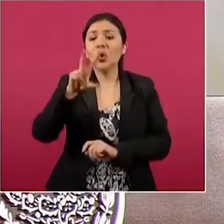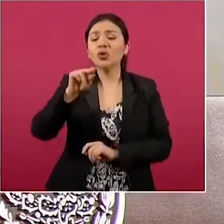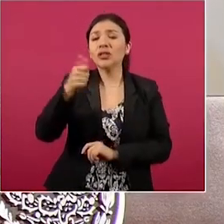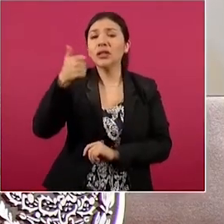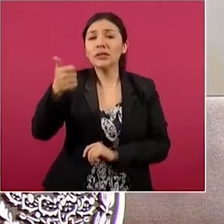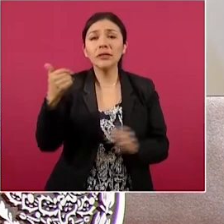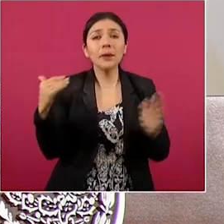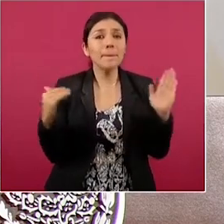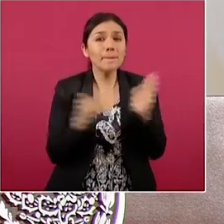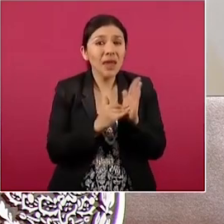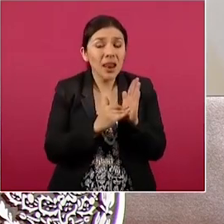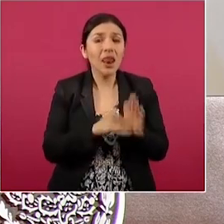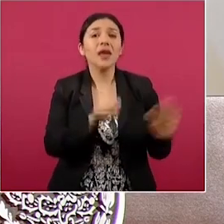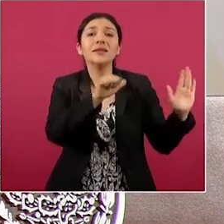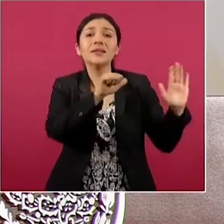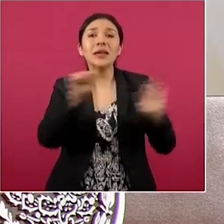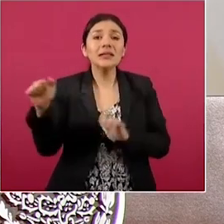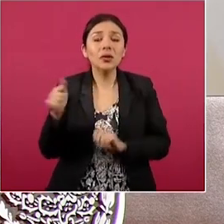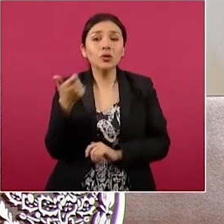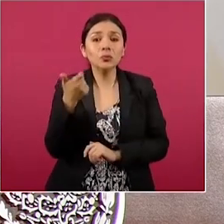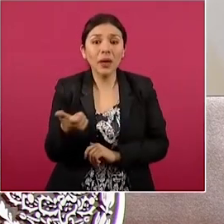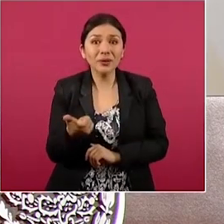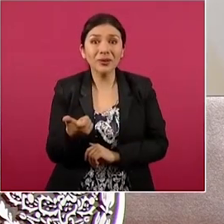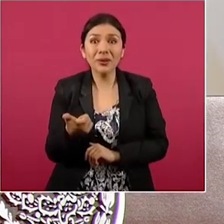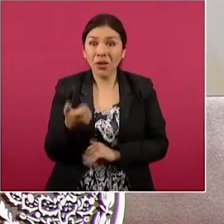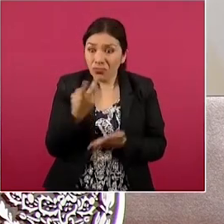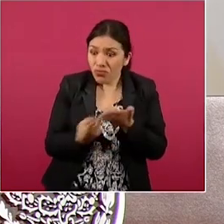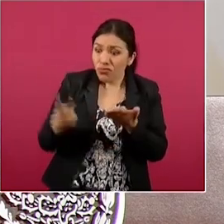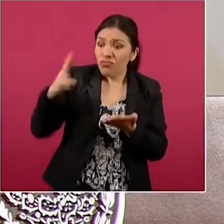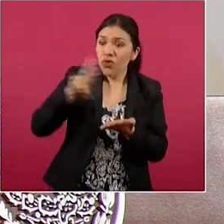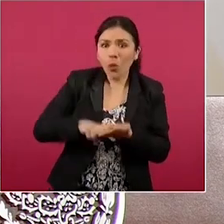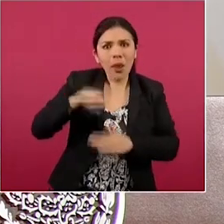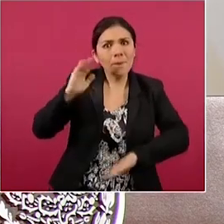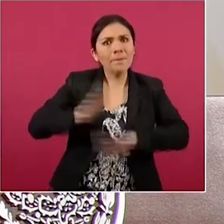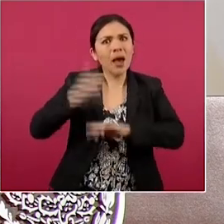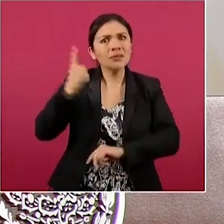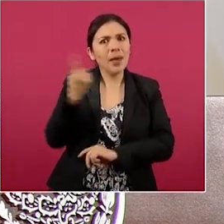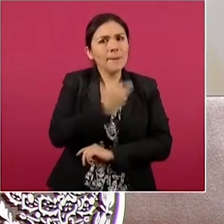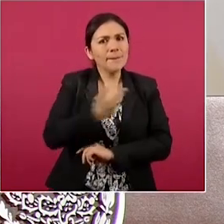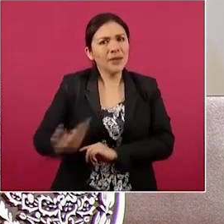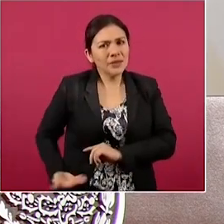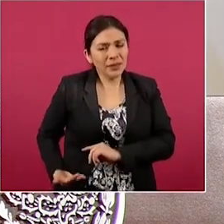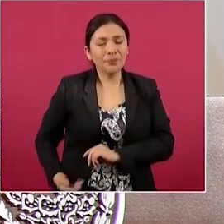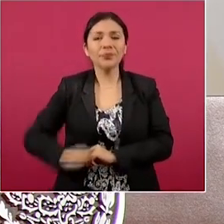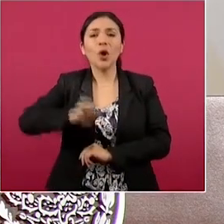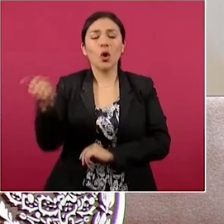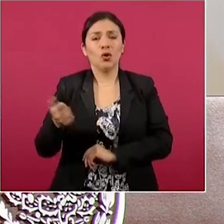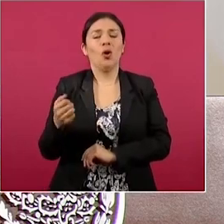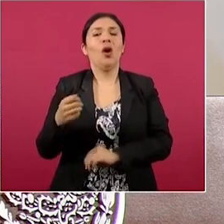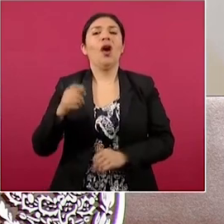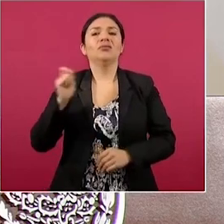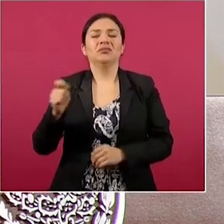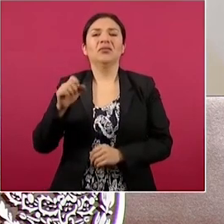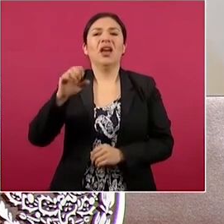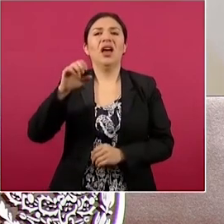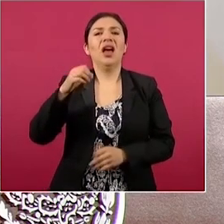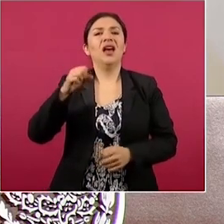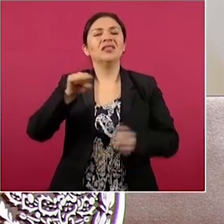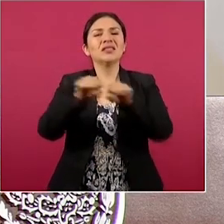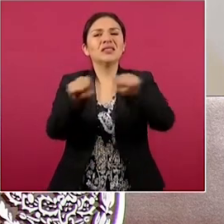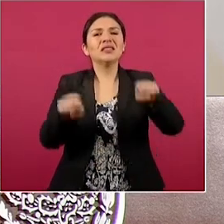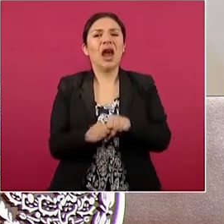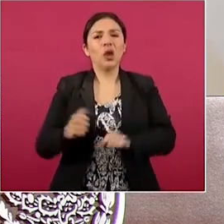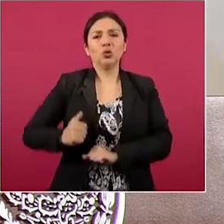286 mil 600 pesos, más del doble que el presidente, el magistrado presidente de la Sala Superior